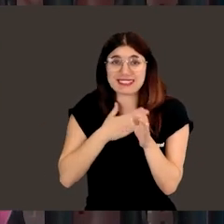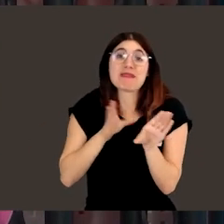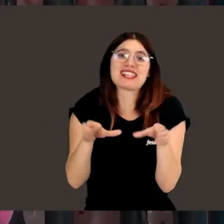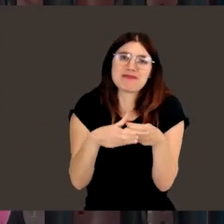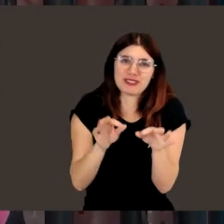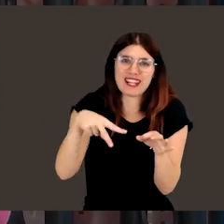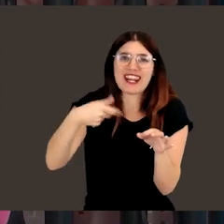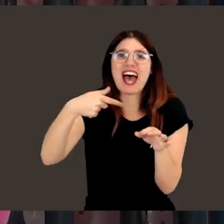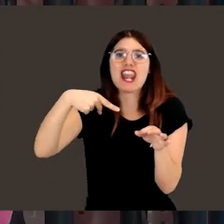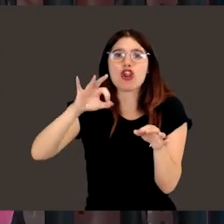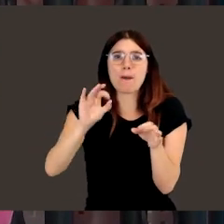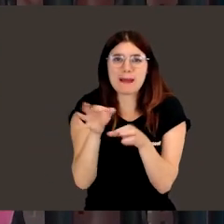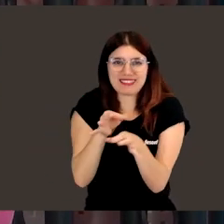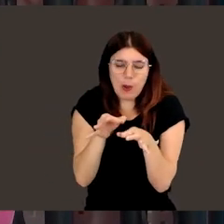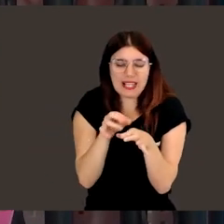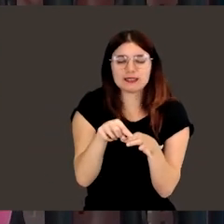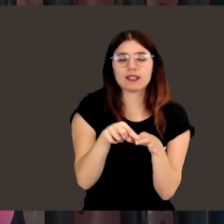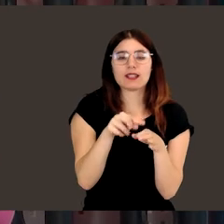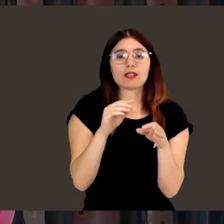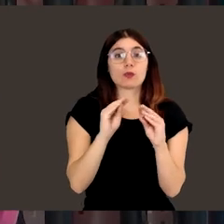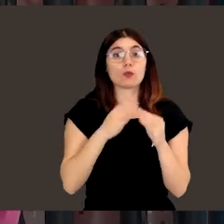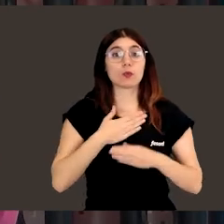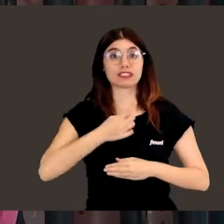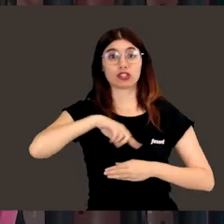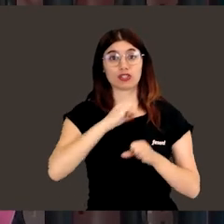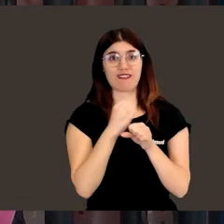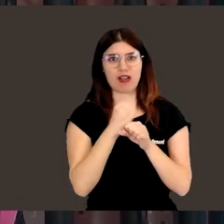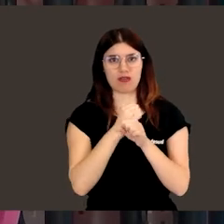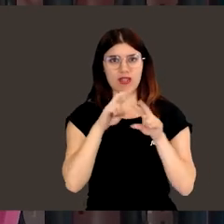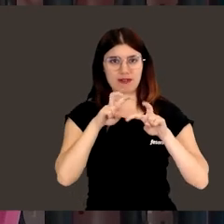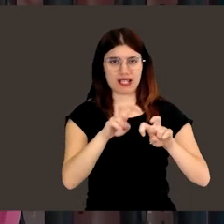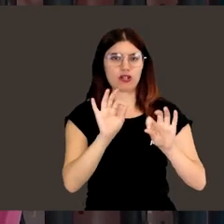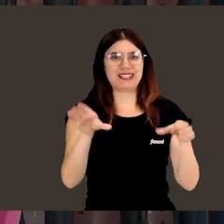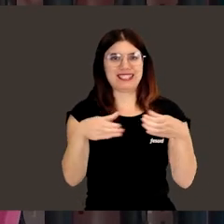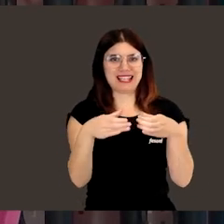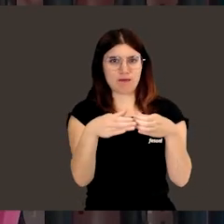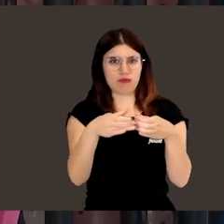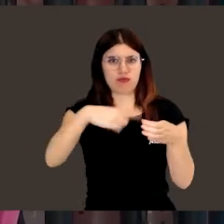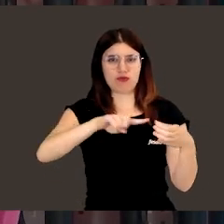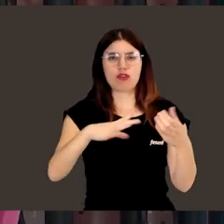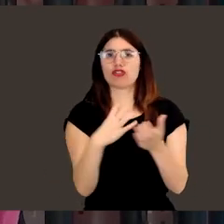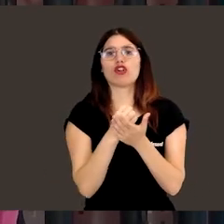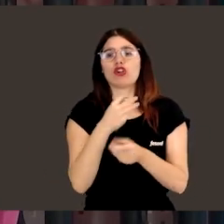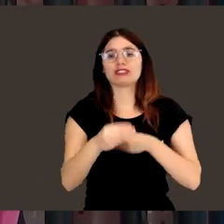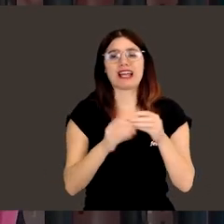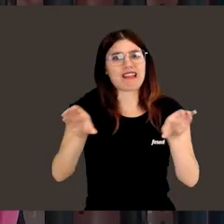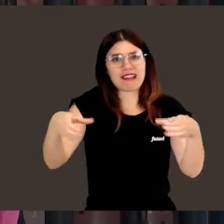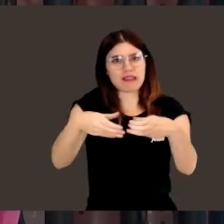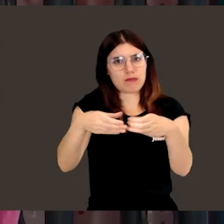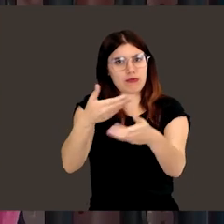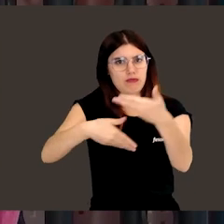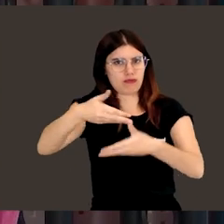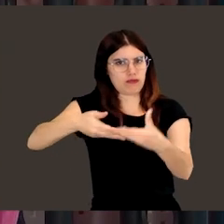las nanopartículas de mi equipo, porque el trabajo de investigación ahora, el que diga lo contrario miente. sea, todo se hace